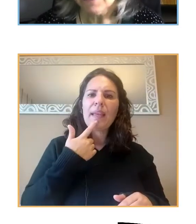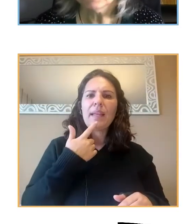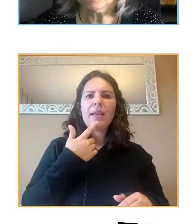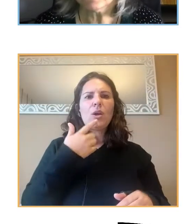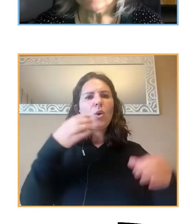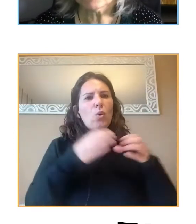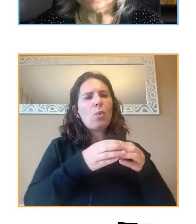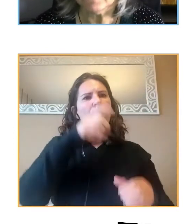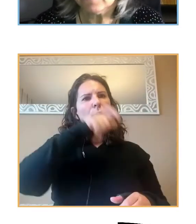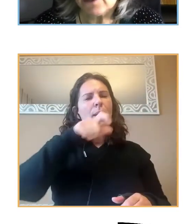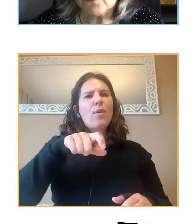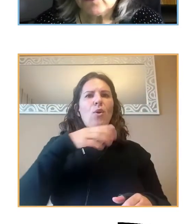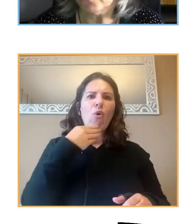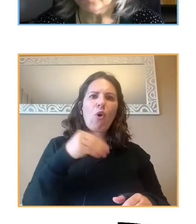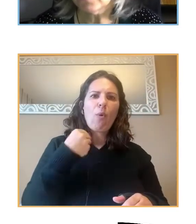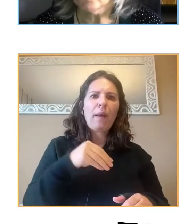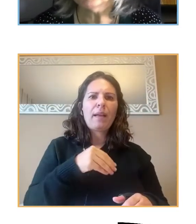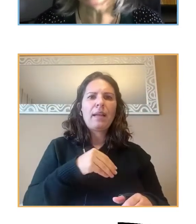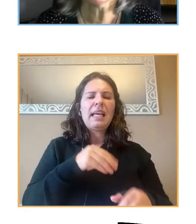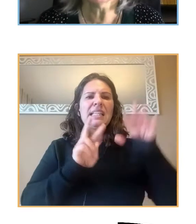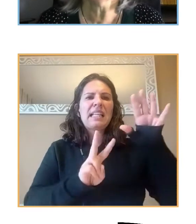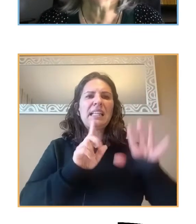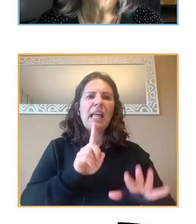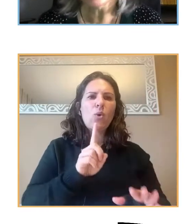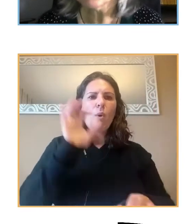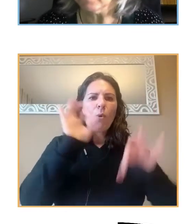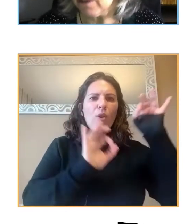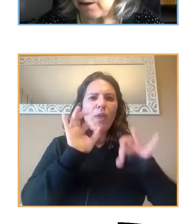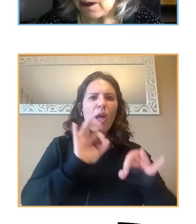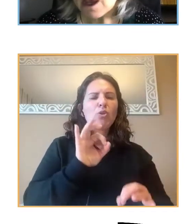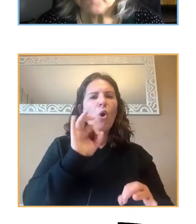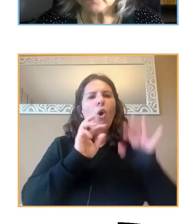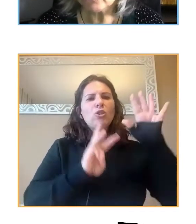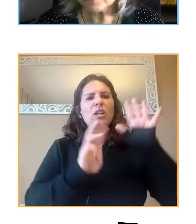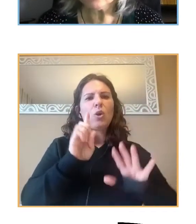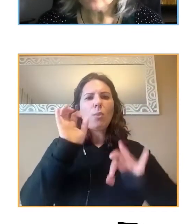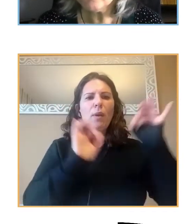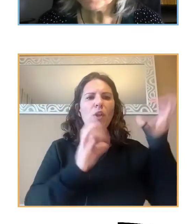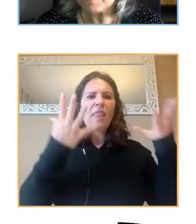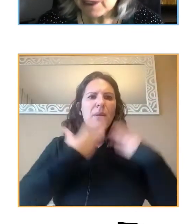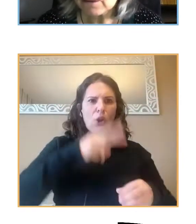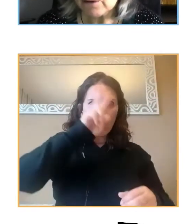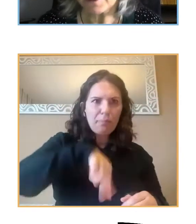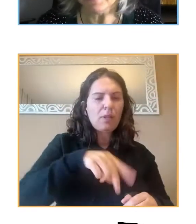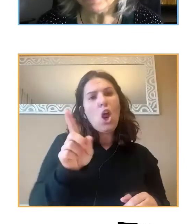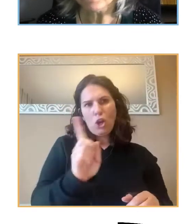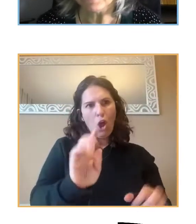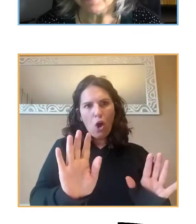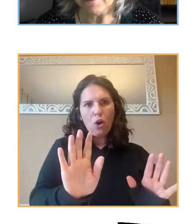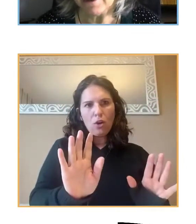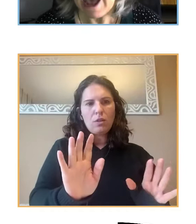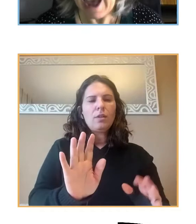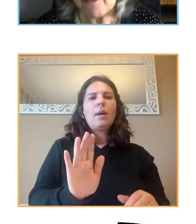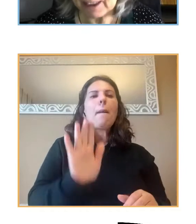tenga el 71% o el 80% de depresión, pero sí que el confinamiento les